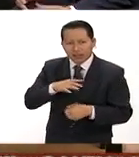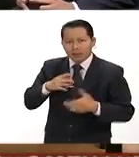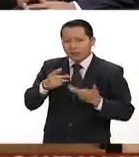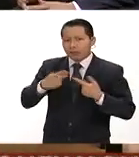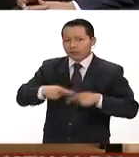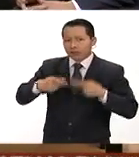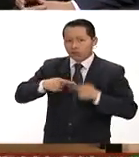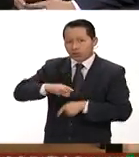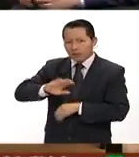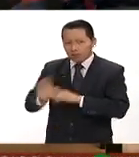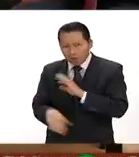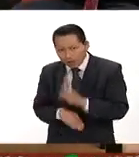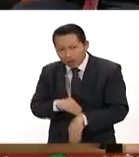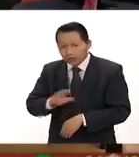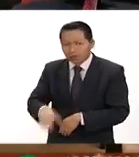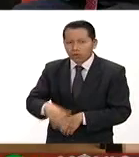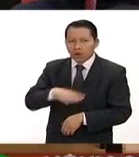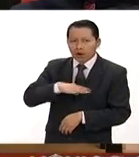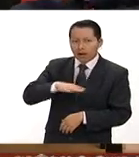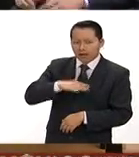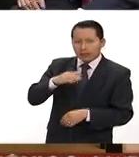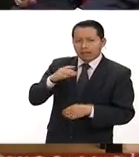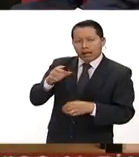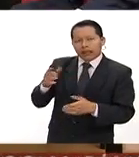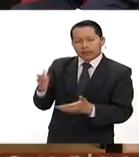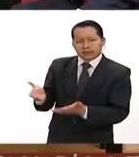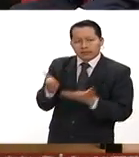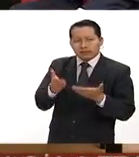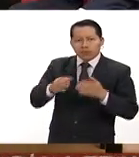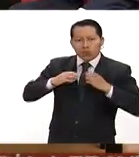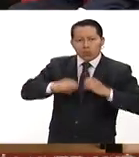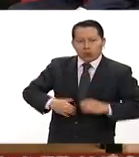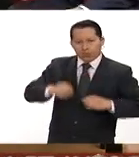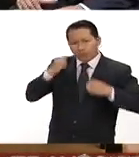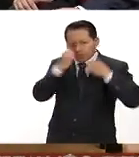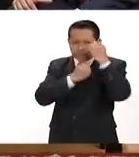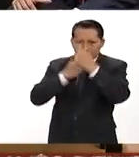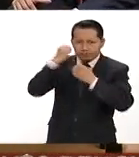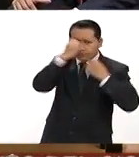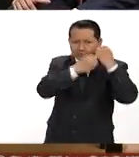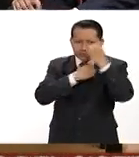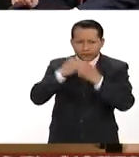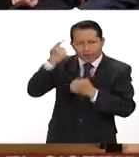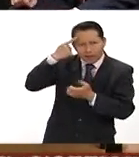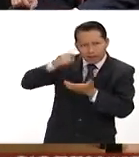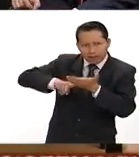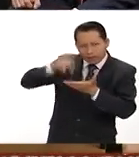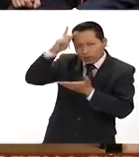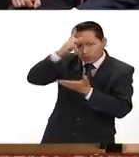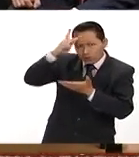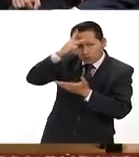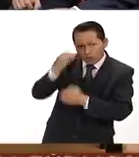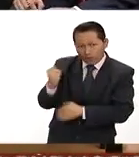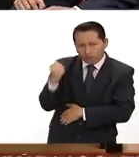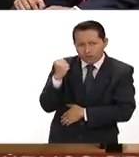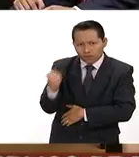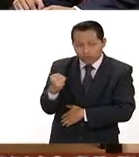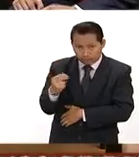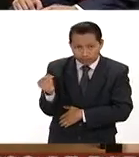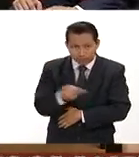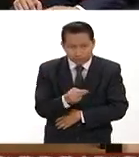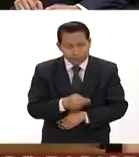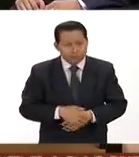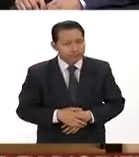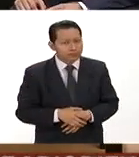los casos han muerto han fallecido estudiar los cuerpos debe haber una fortaleza psicológica muy importante por parte de los alumnos